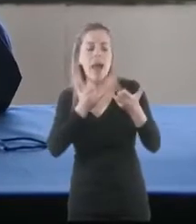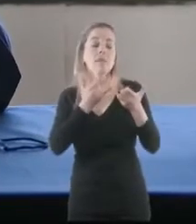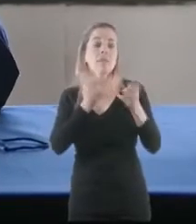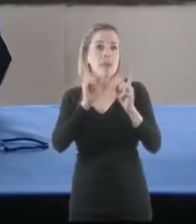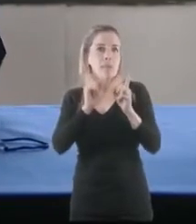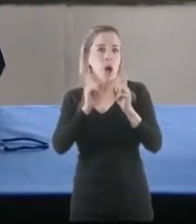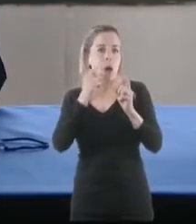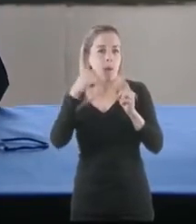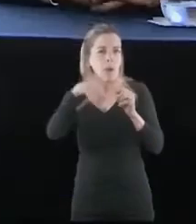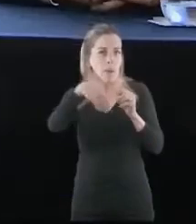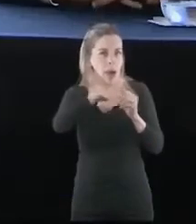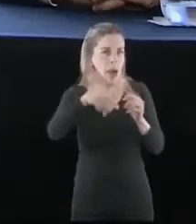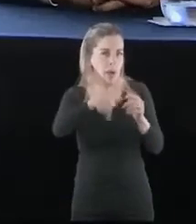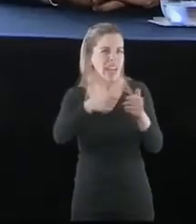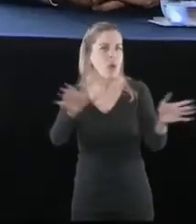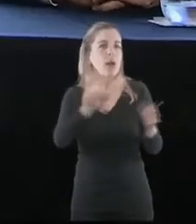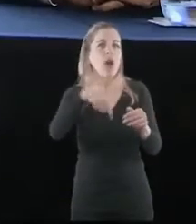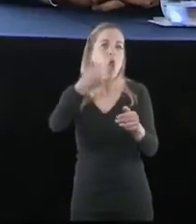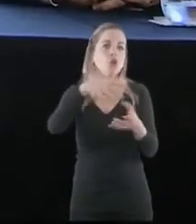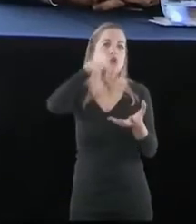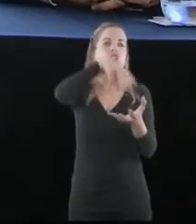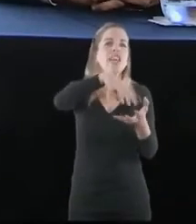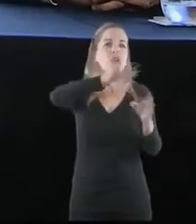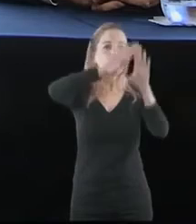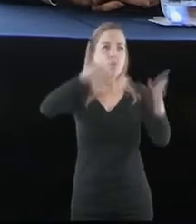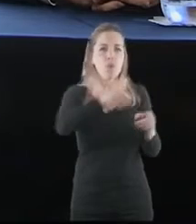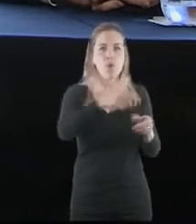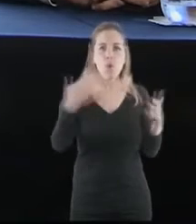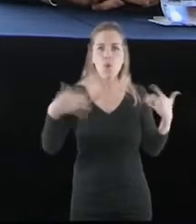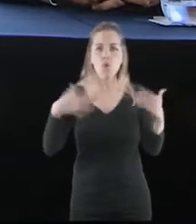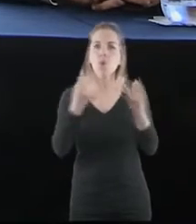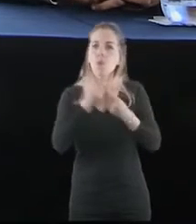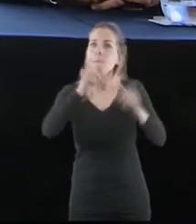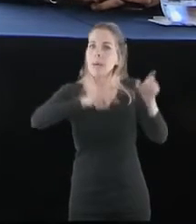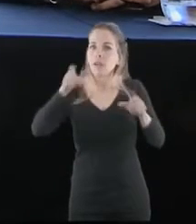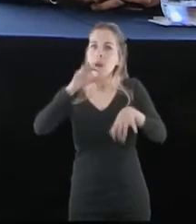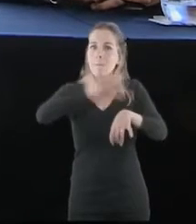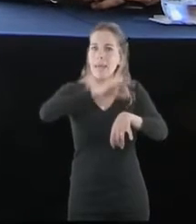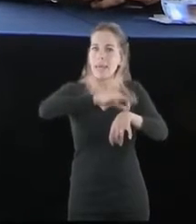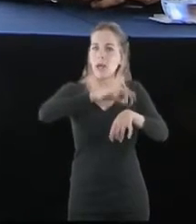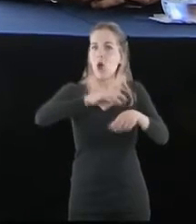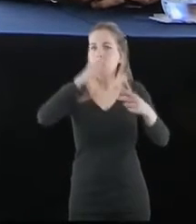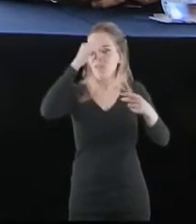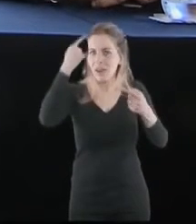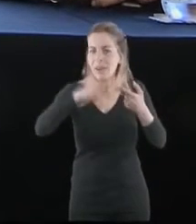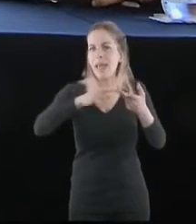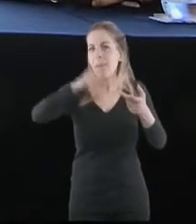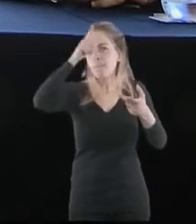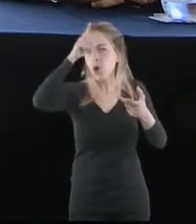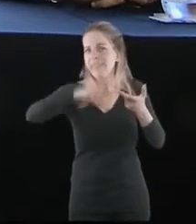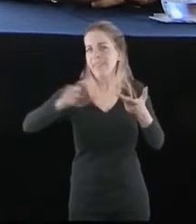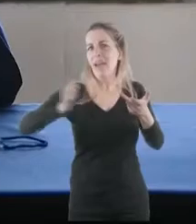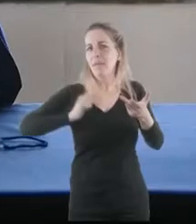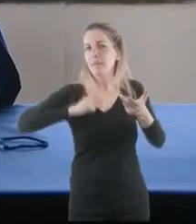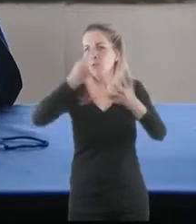Iguazú, muy próximo a inaugurar. Su recurso humano está inmunizado en su totalidad, tanto de las fuerzas federales